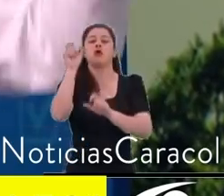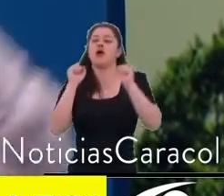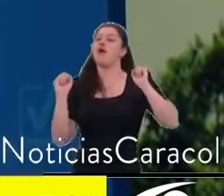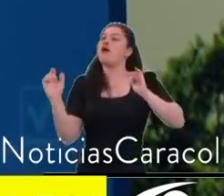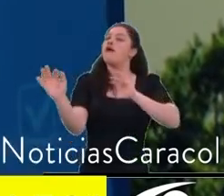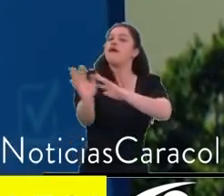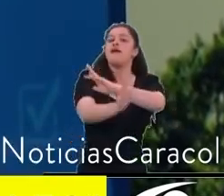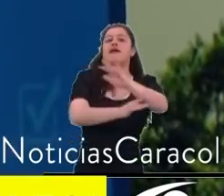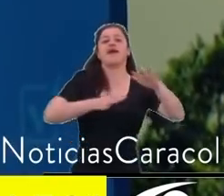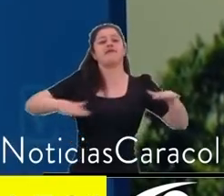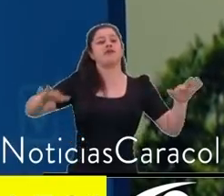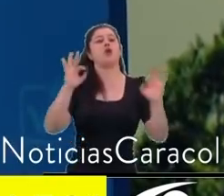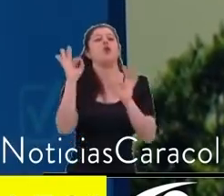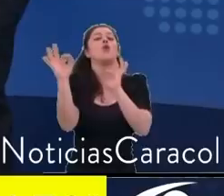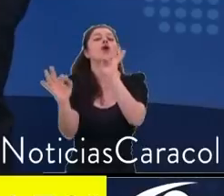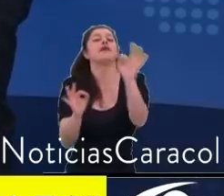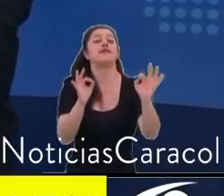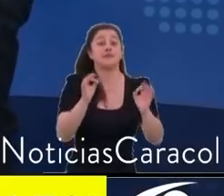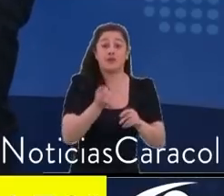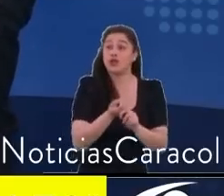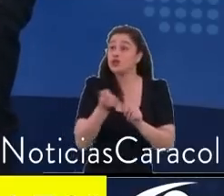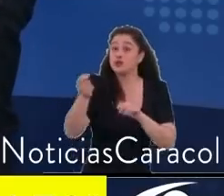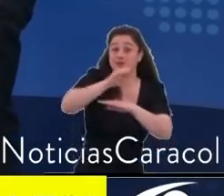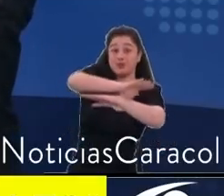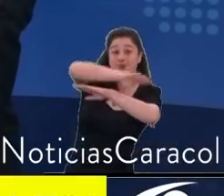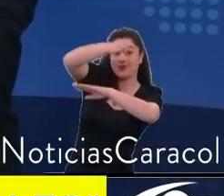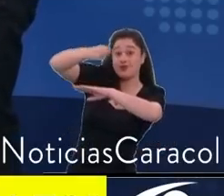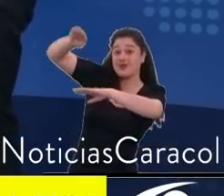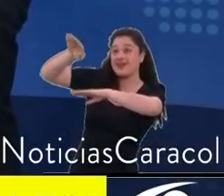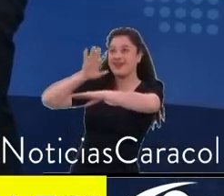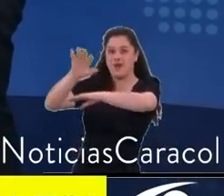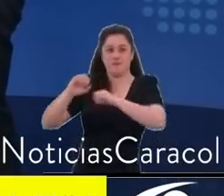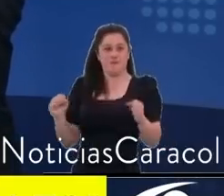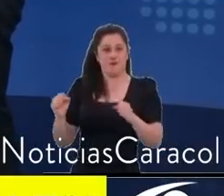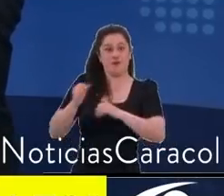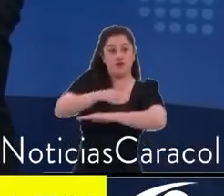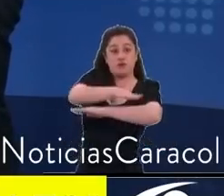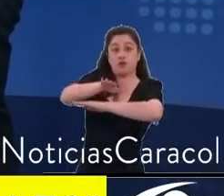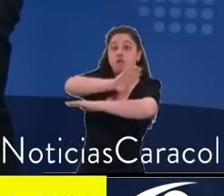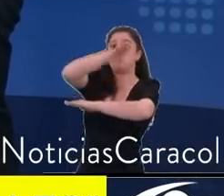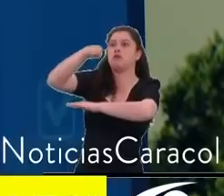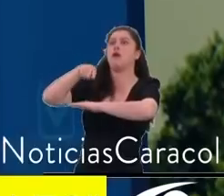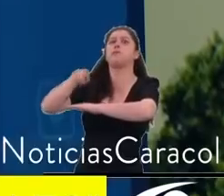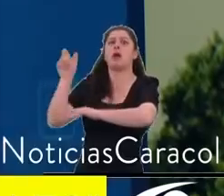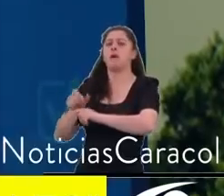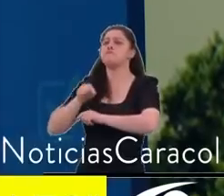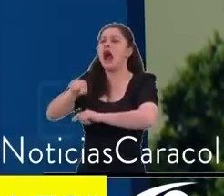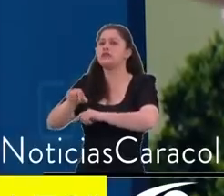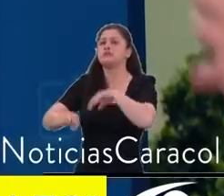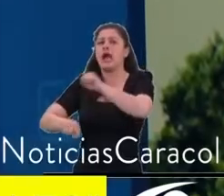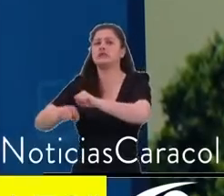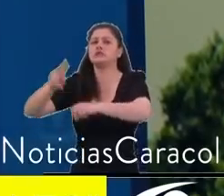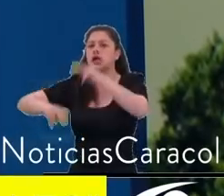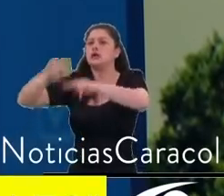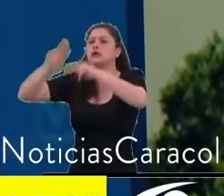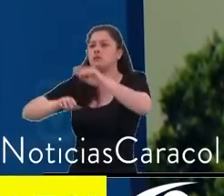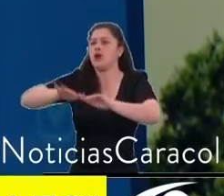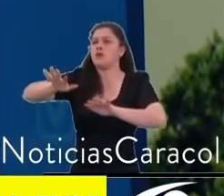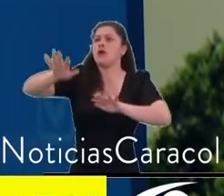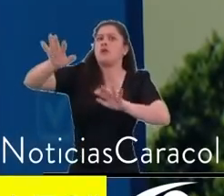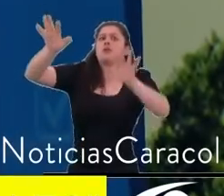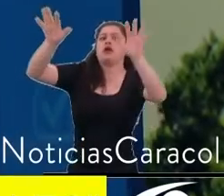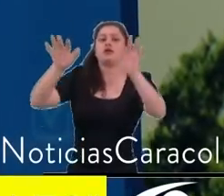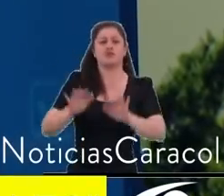orientales o construir sobre la ronda de los ríos. O hacer la aló, ¿no? No puede, porque entonces destruye la reserva Thomas Van der Hamen. No,